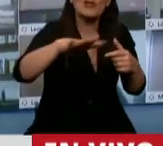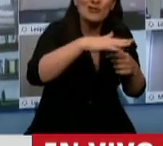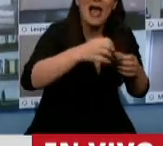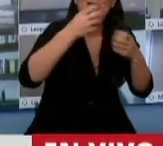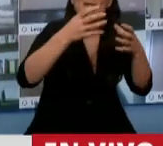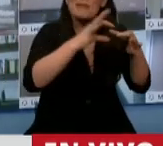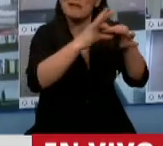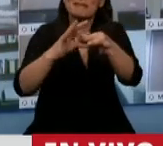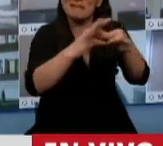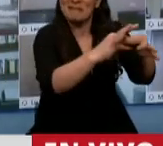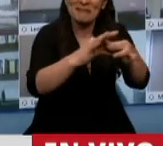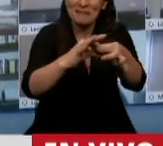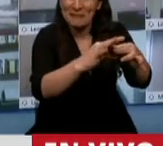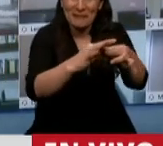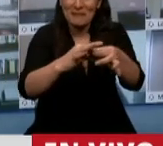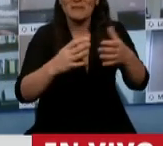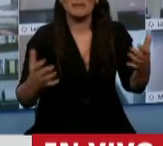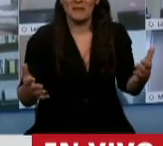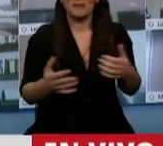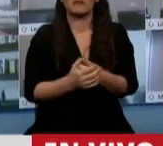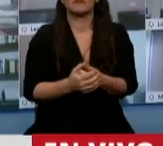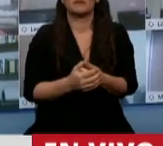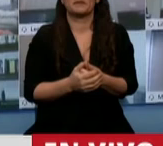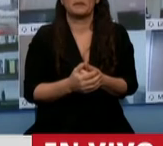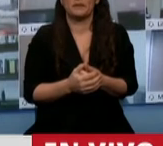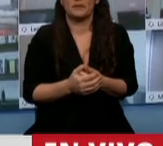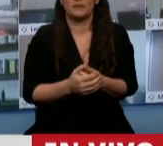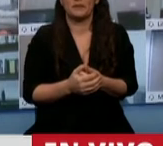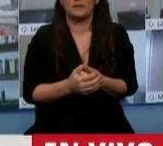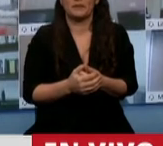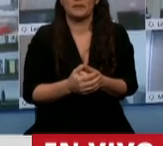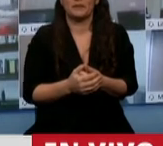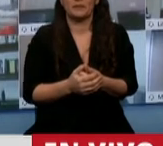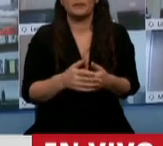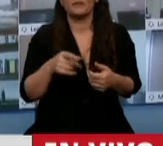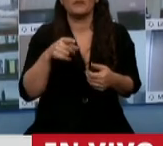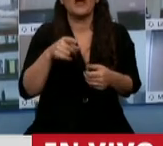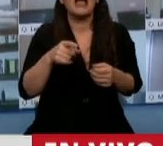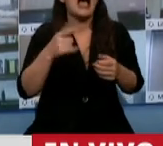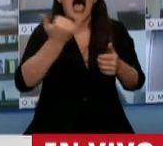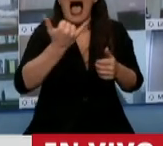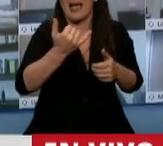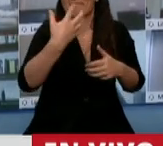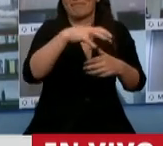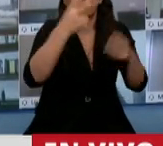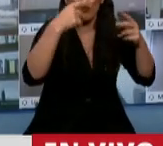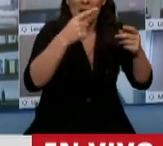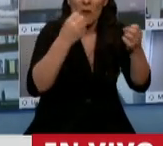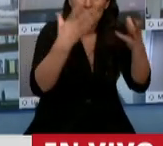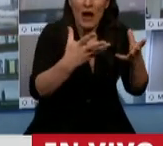del turismo y que son mucho más amplias de las que habitualmente se subrayan. Es un motor